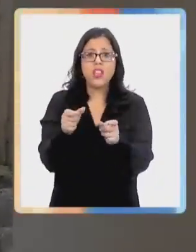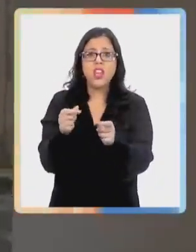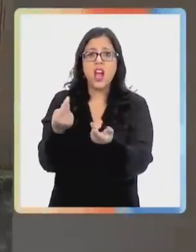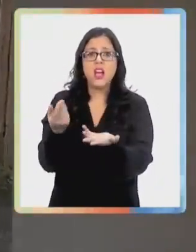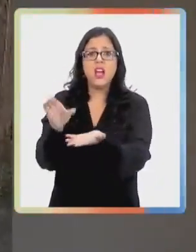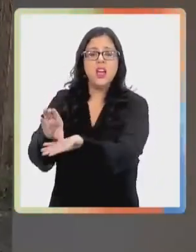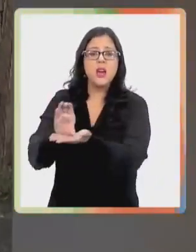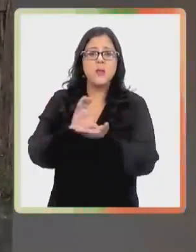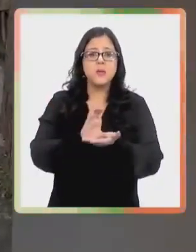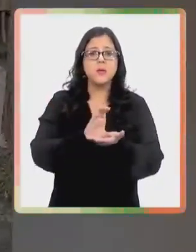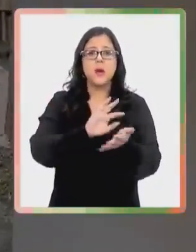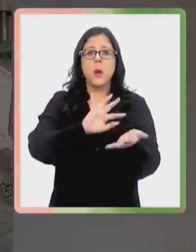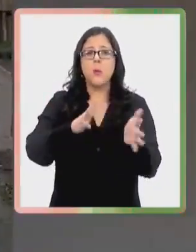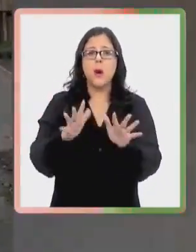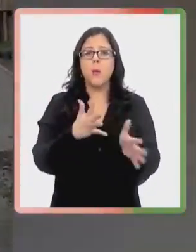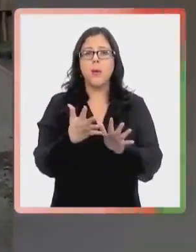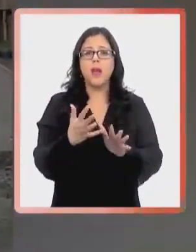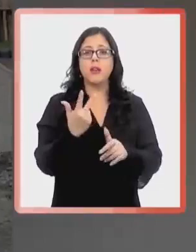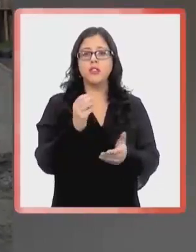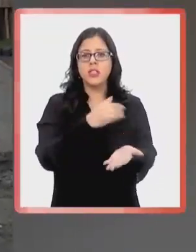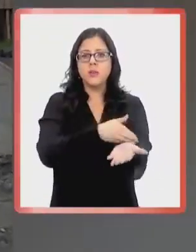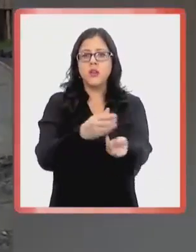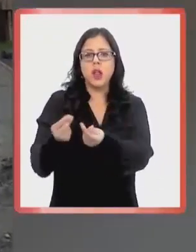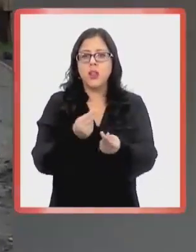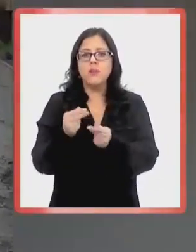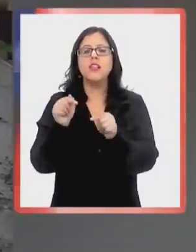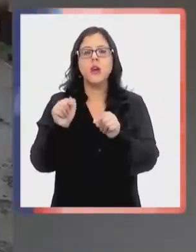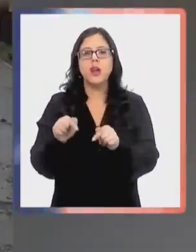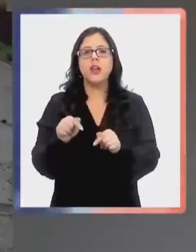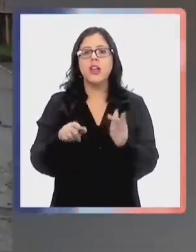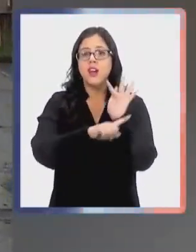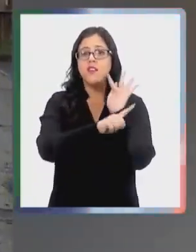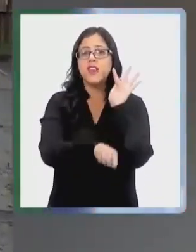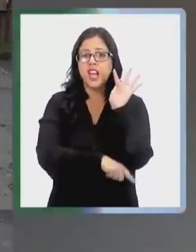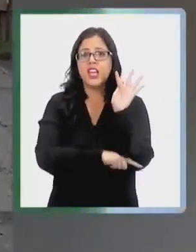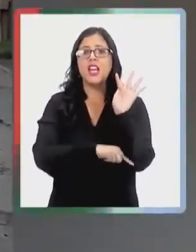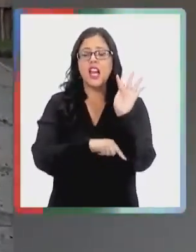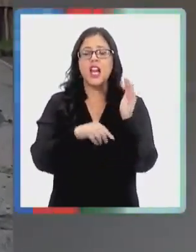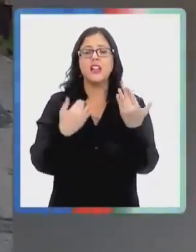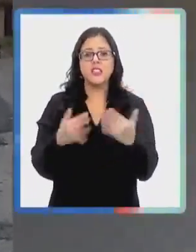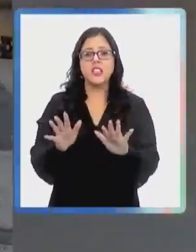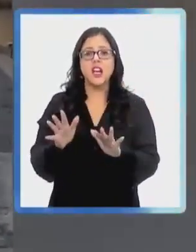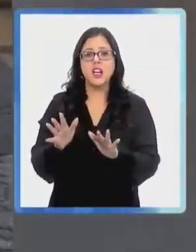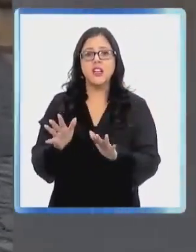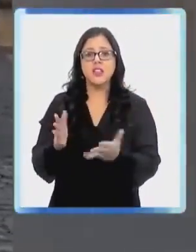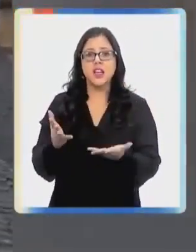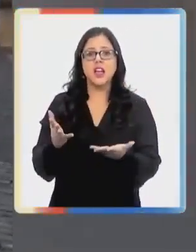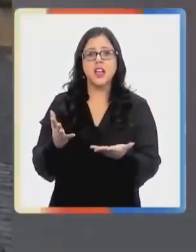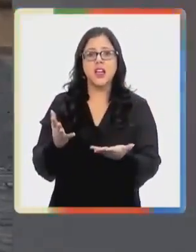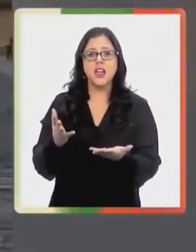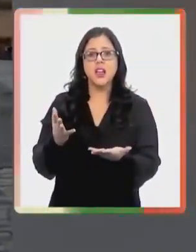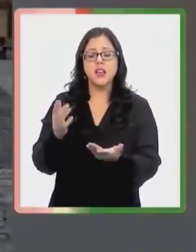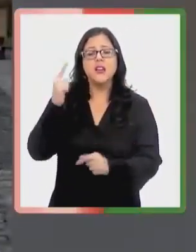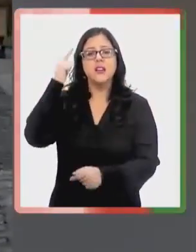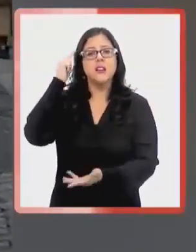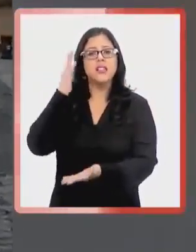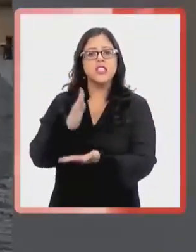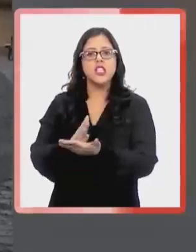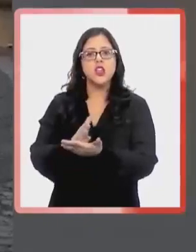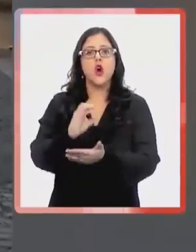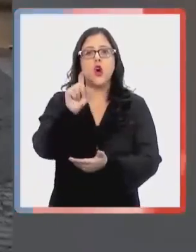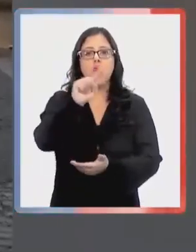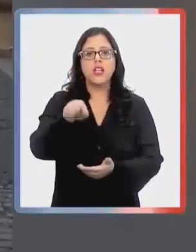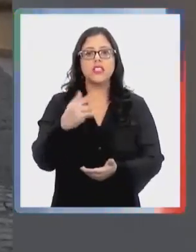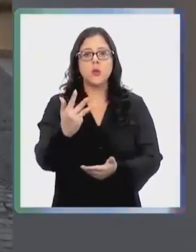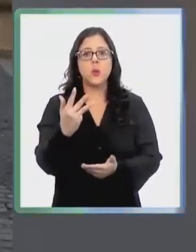de pesos. El Ministerio Público, como conocimiento, instruyó que nuestro equipo multidisciplinario de carabineros OS9, el